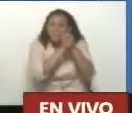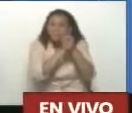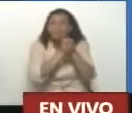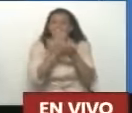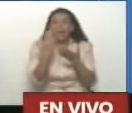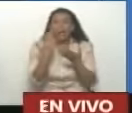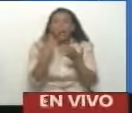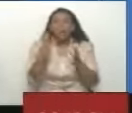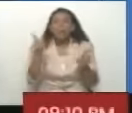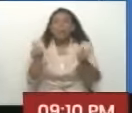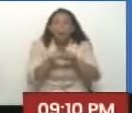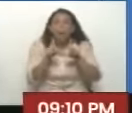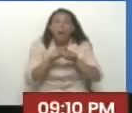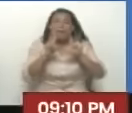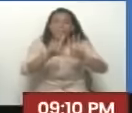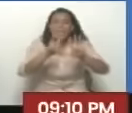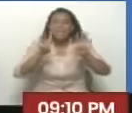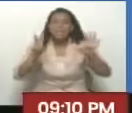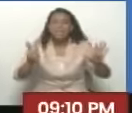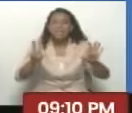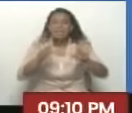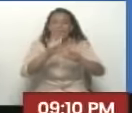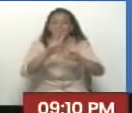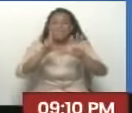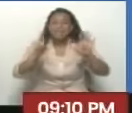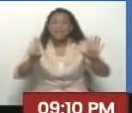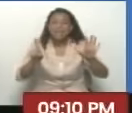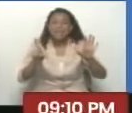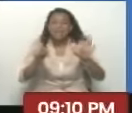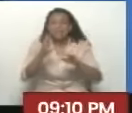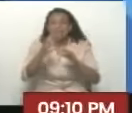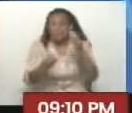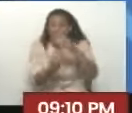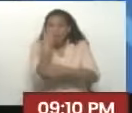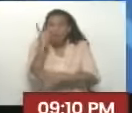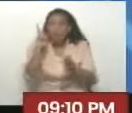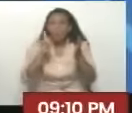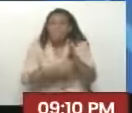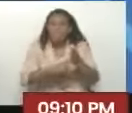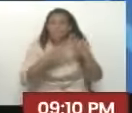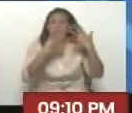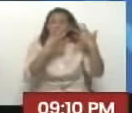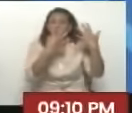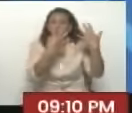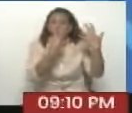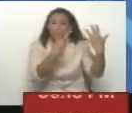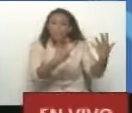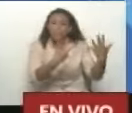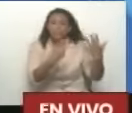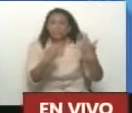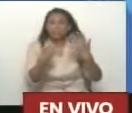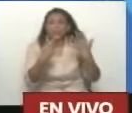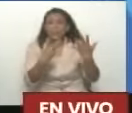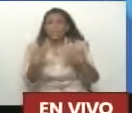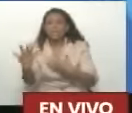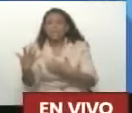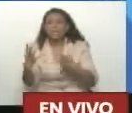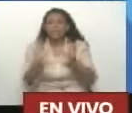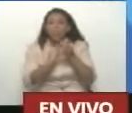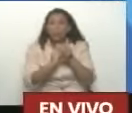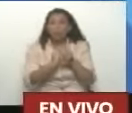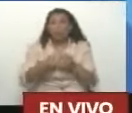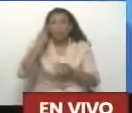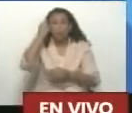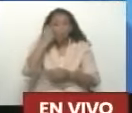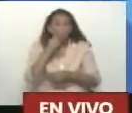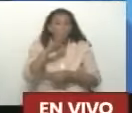16 de mayo del año 1817, cuando escribió la definición de la amistad al coronel